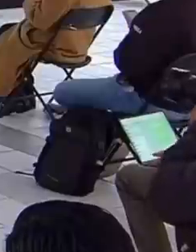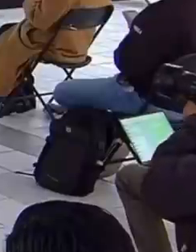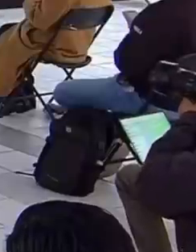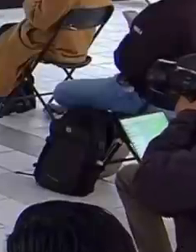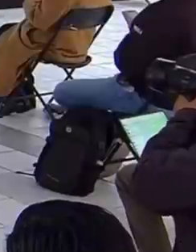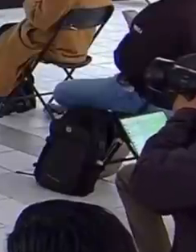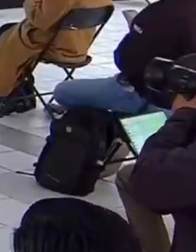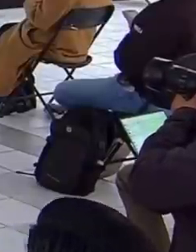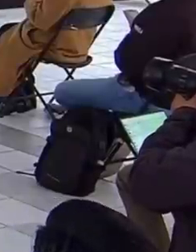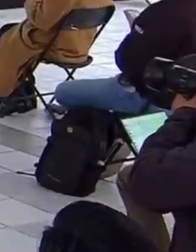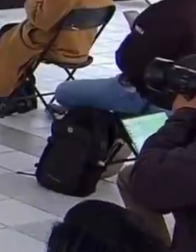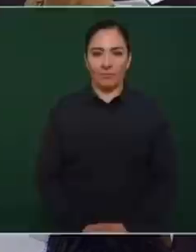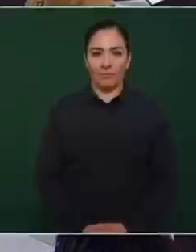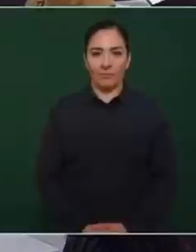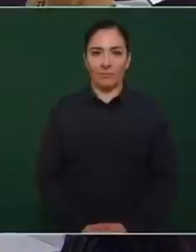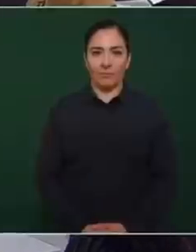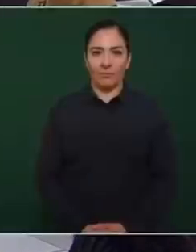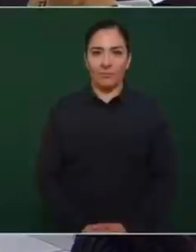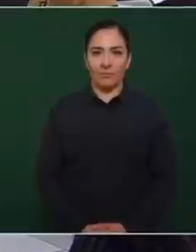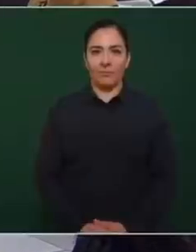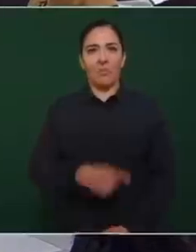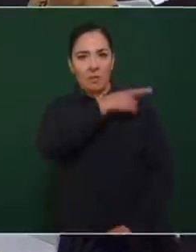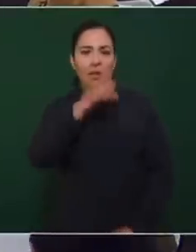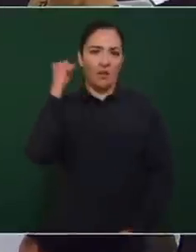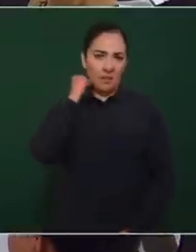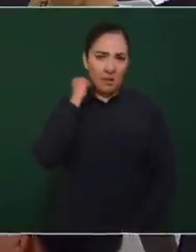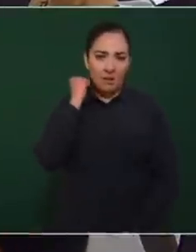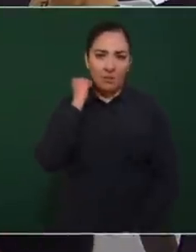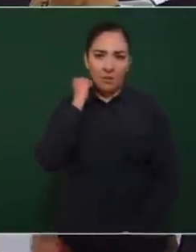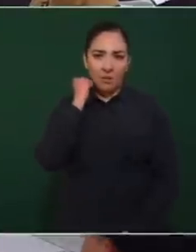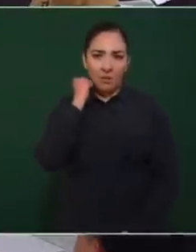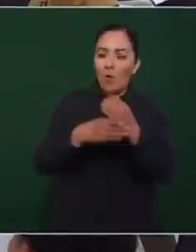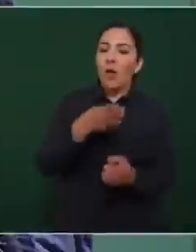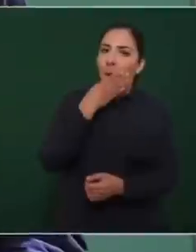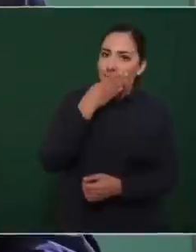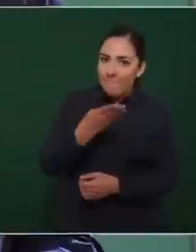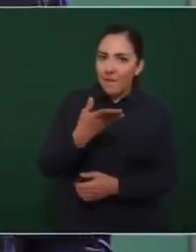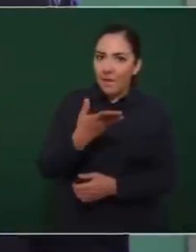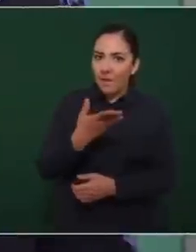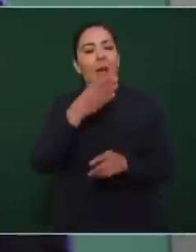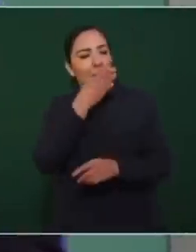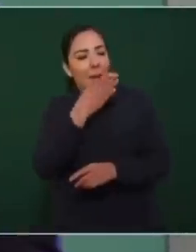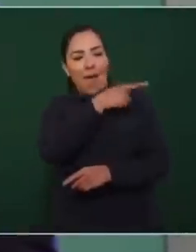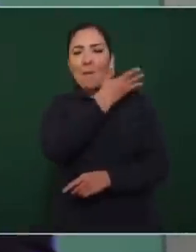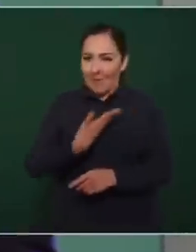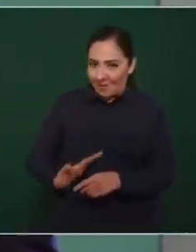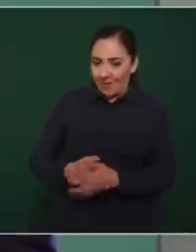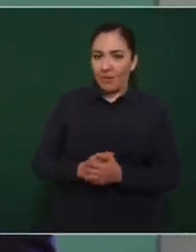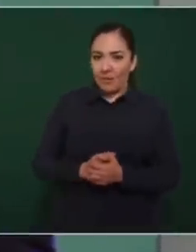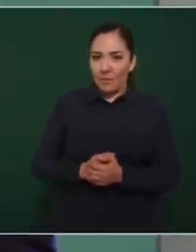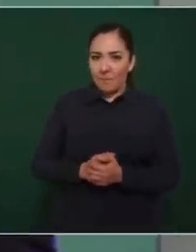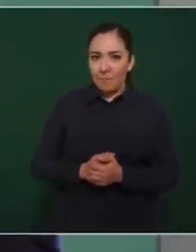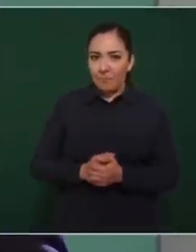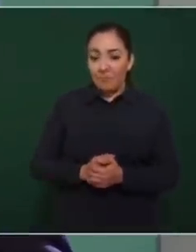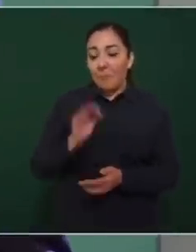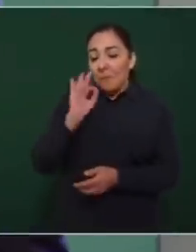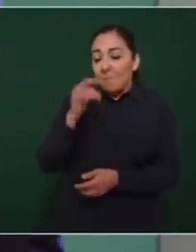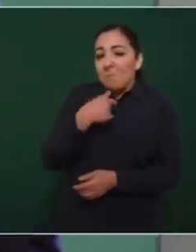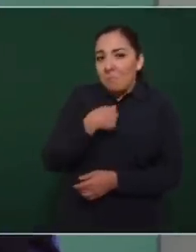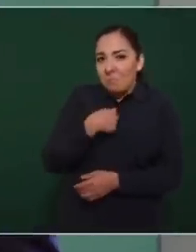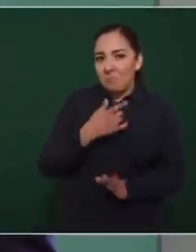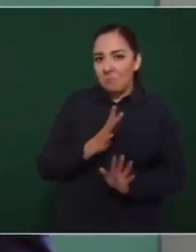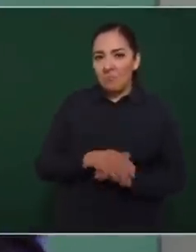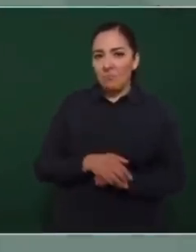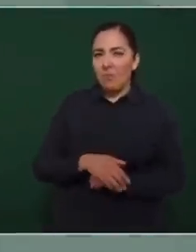me alabara, si él hablara bien de mí, a lo mejor me pondría yo